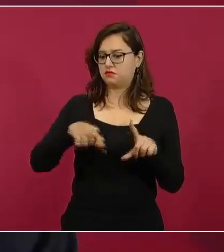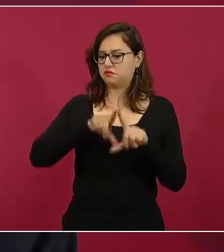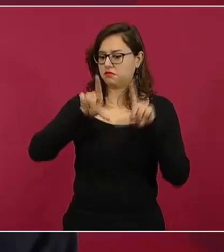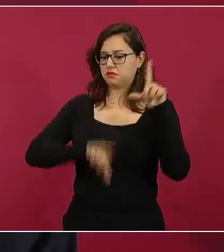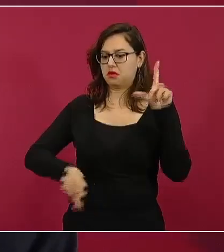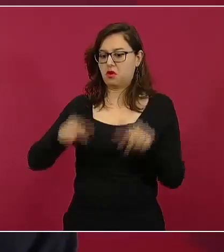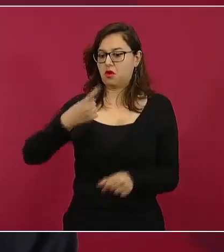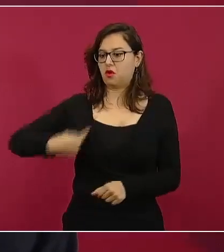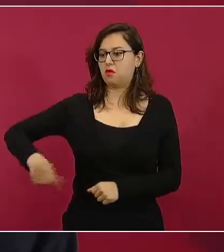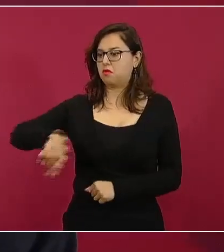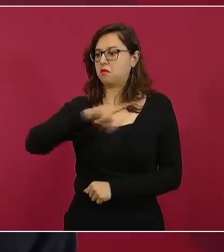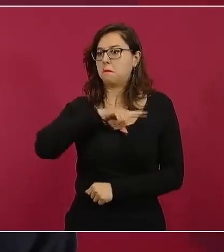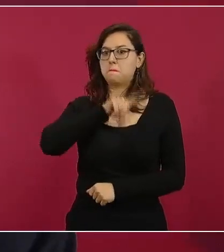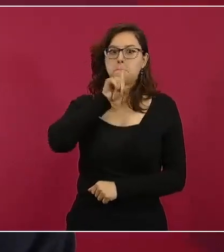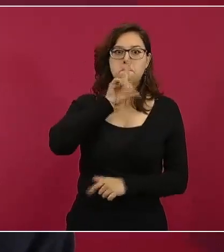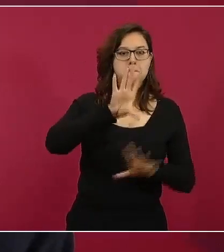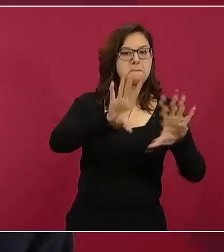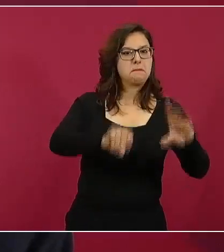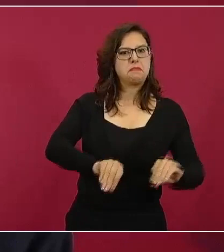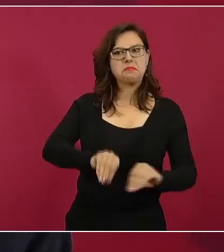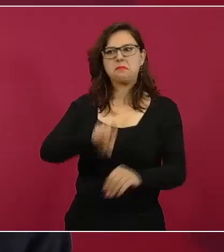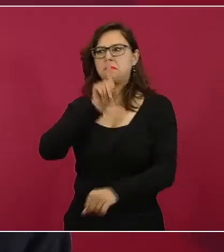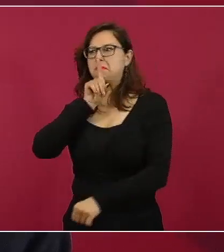nunca a nadie.